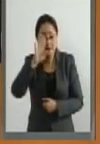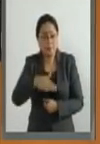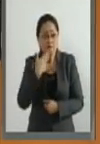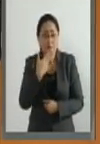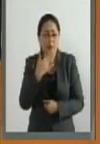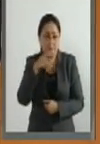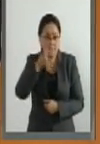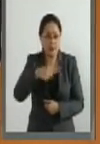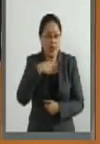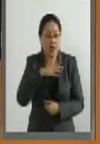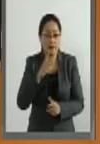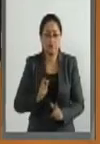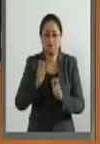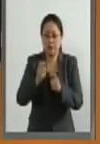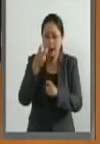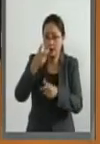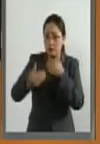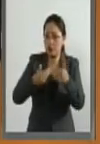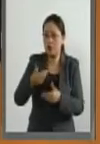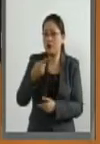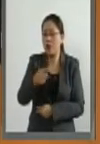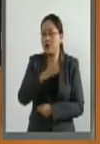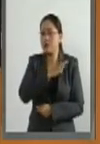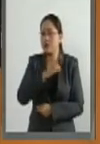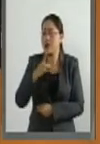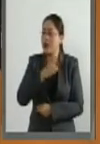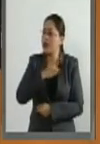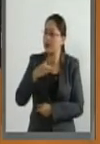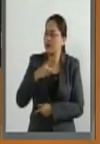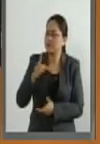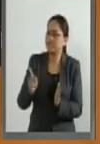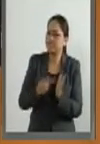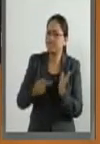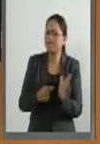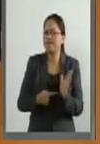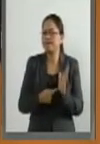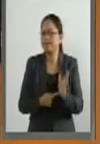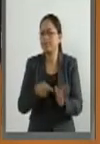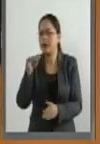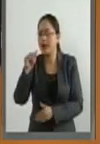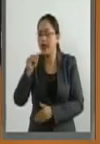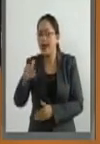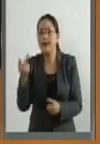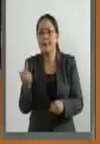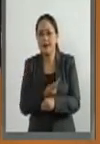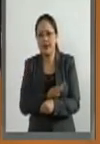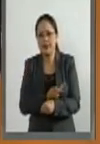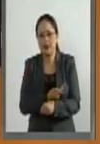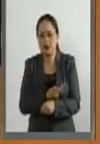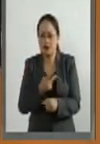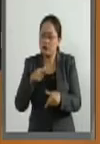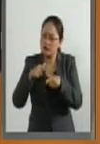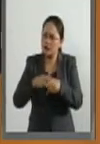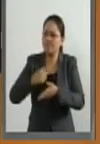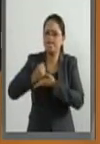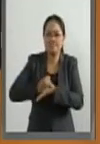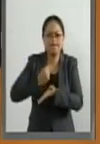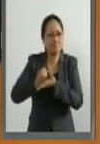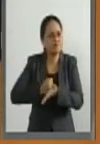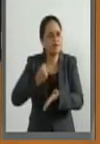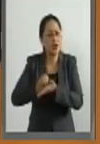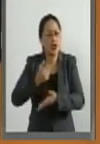proceso de designaciones públicas pongamos nuevamente el dedo en la llaga y no quitemos la